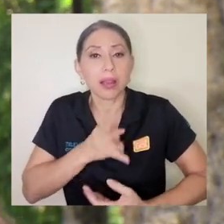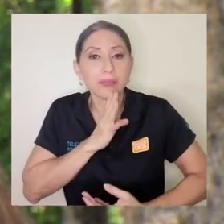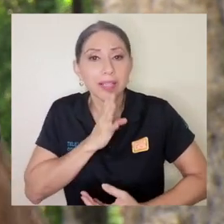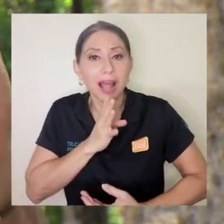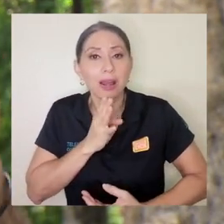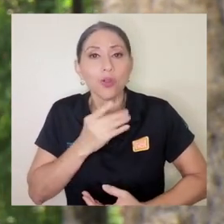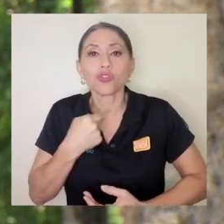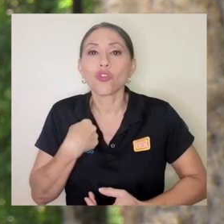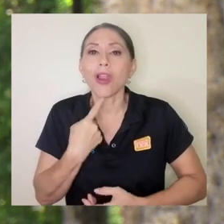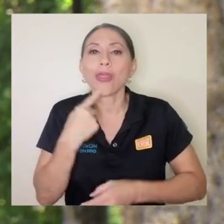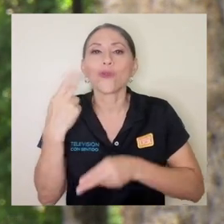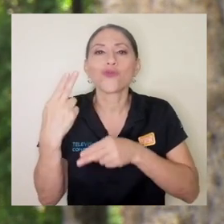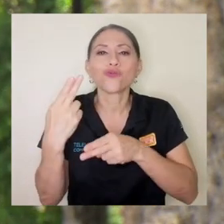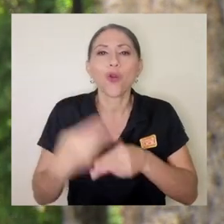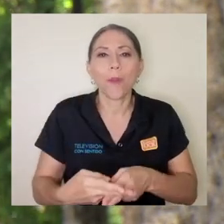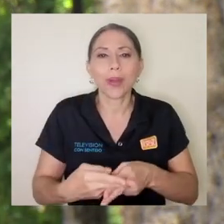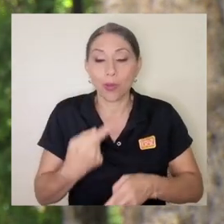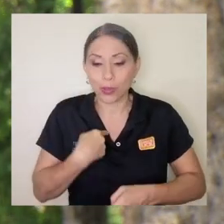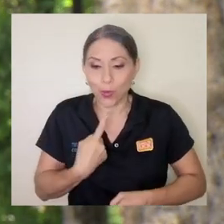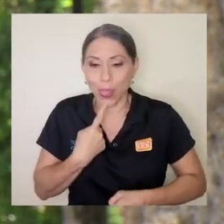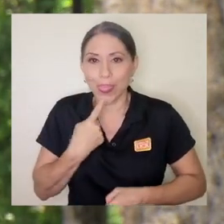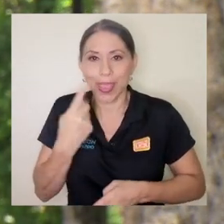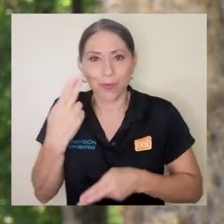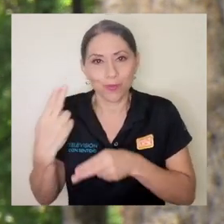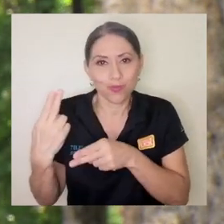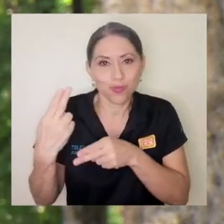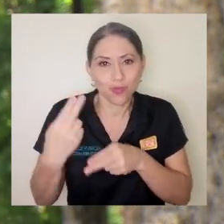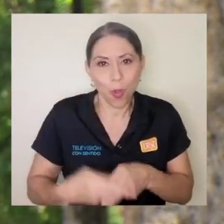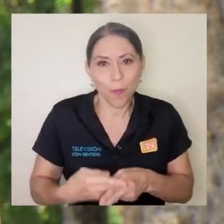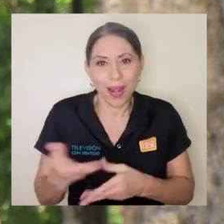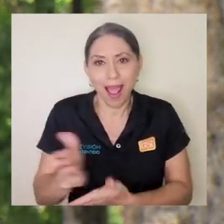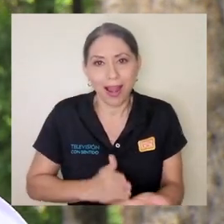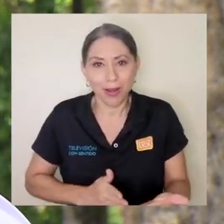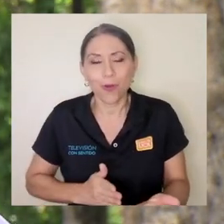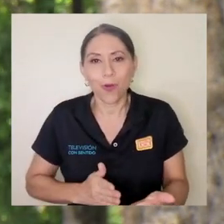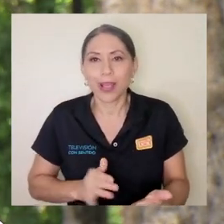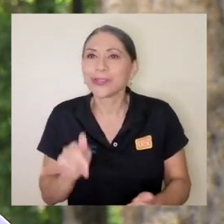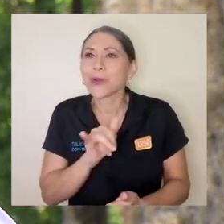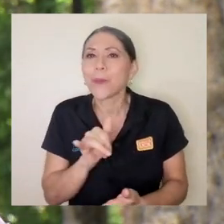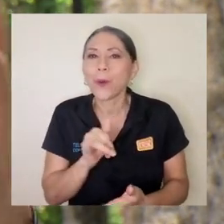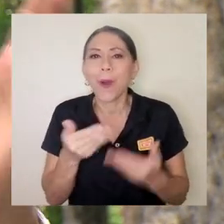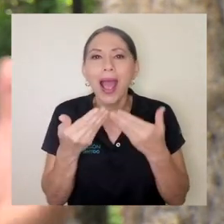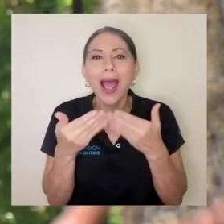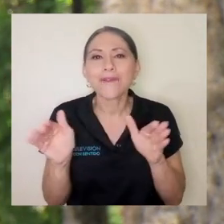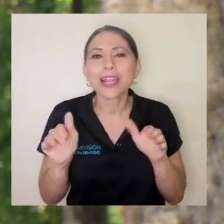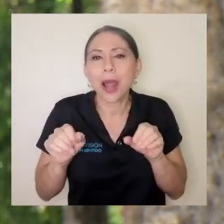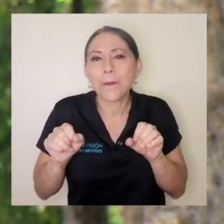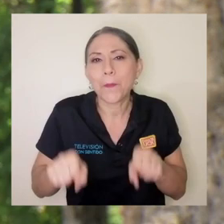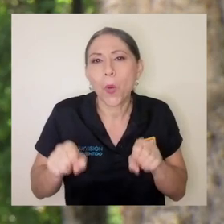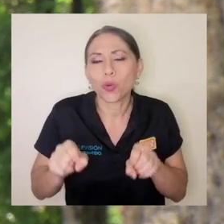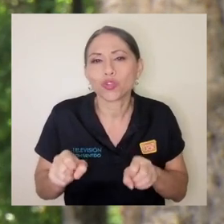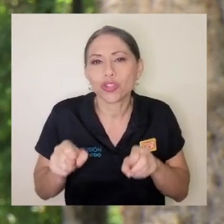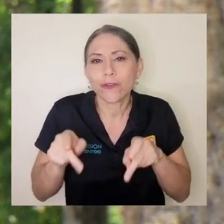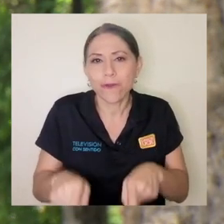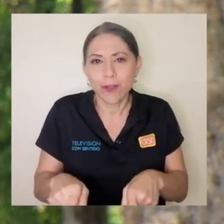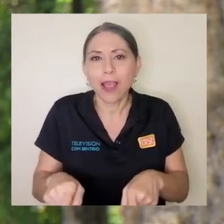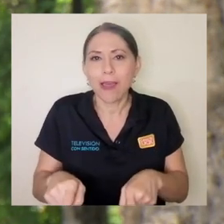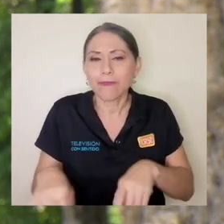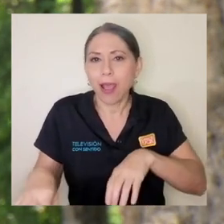yo le doy un nombre y cuando yo nombro algo es como abrir la posibilidad de